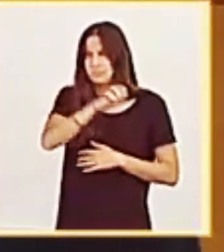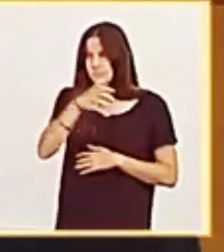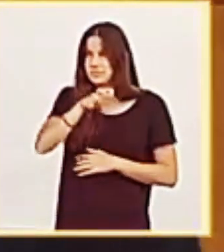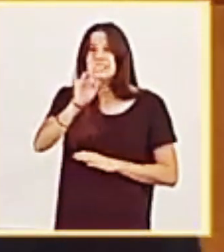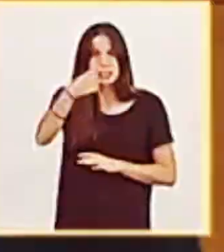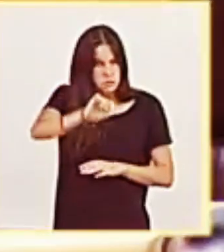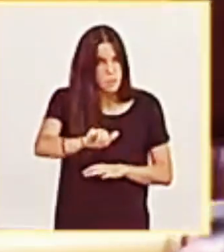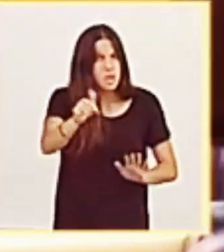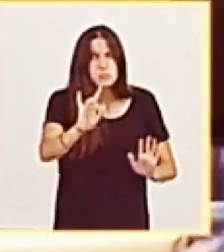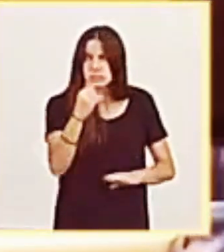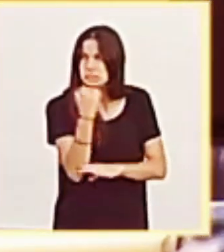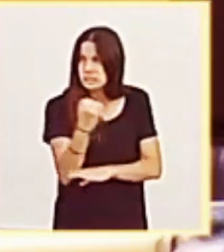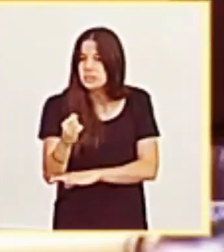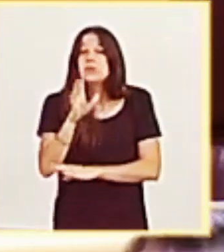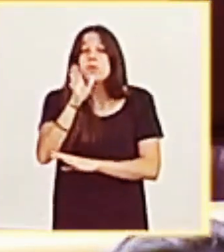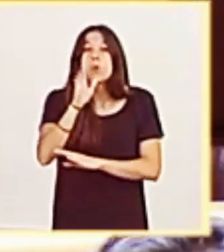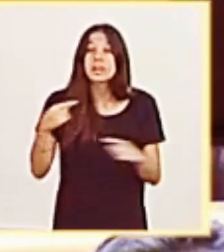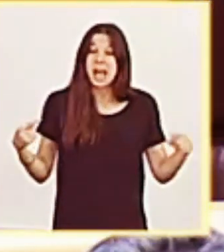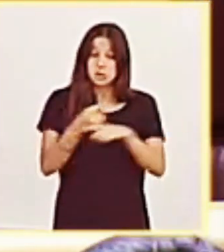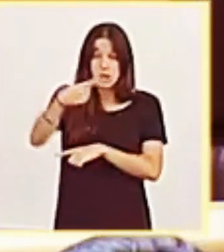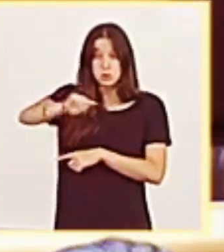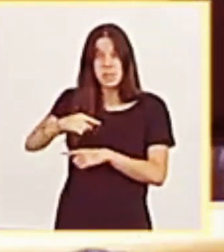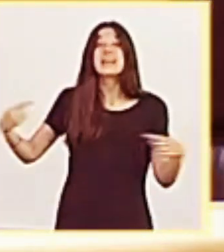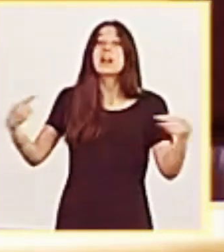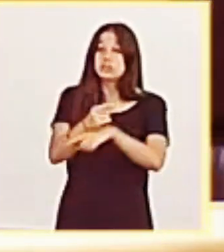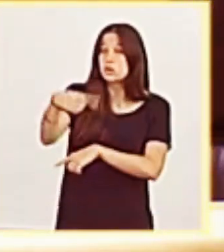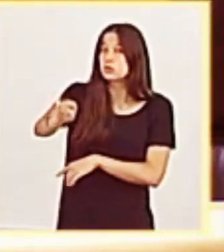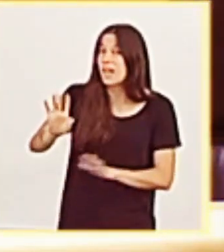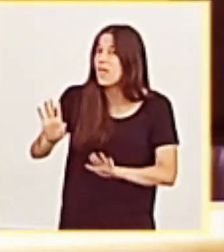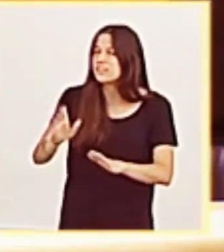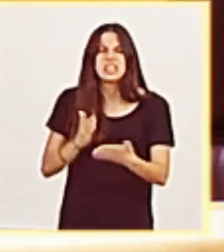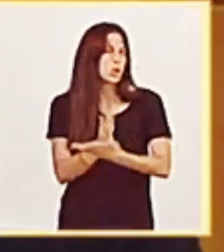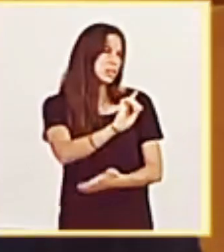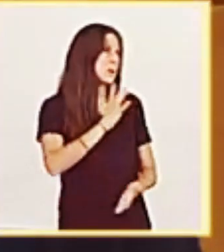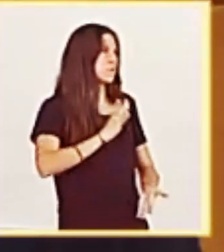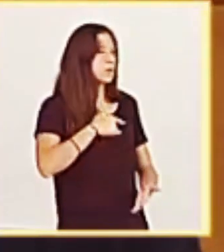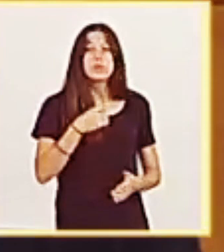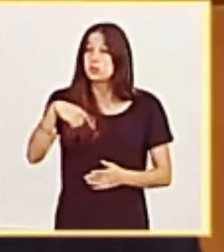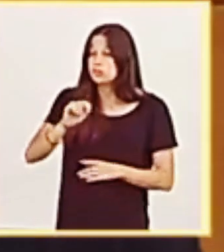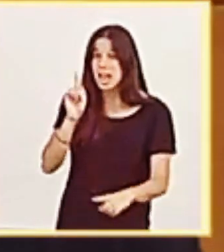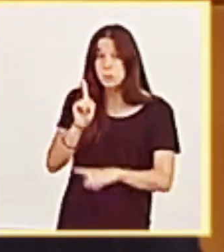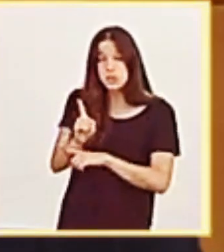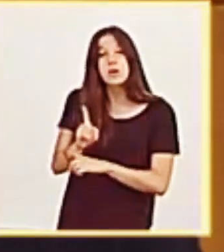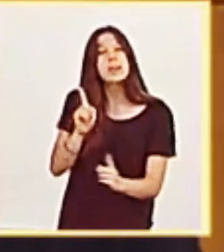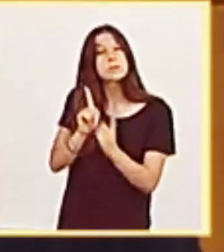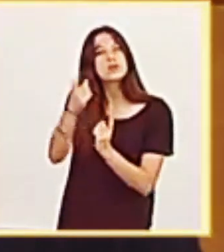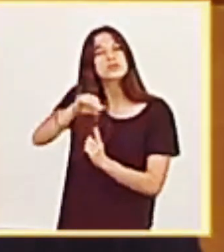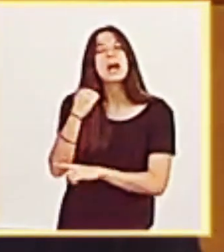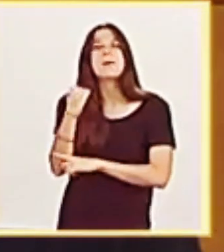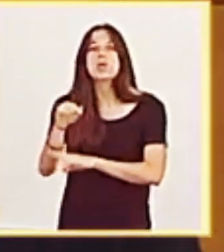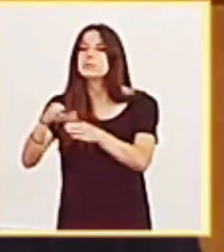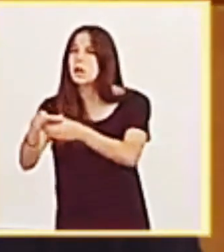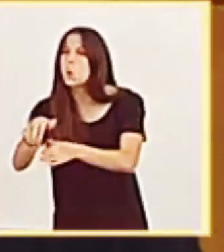señores, al contrario que ustedes. Nosotros desde la oposición apoyamos al gobierno, al